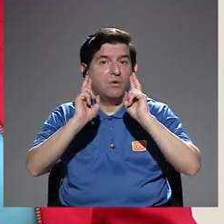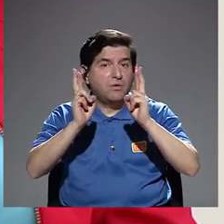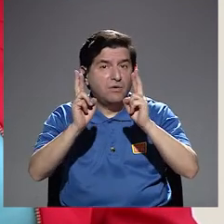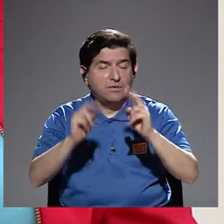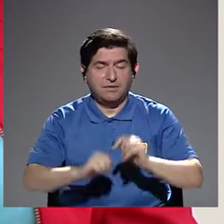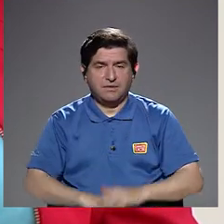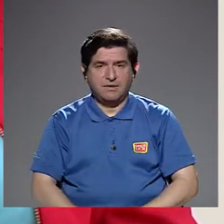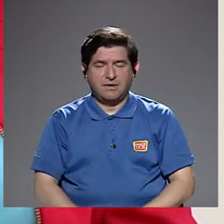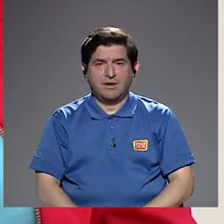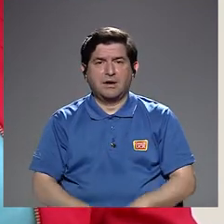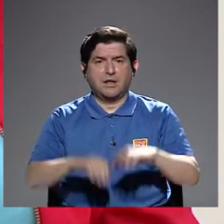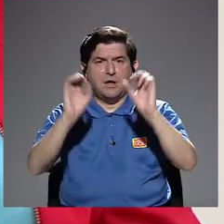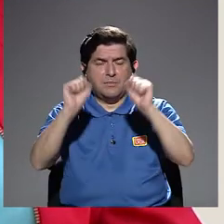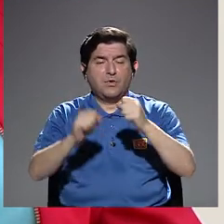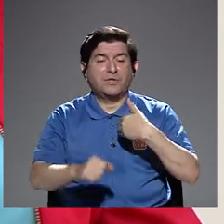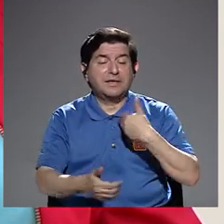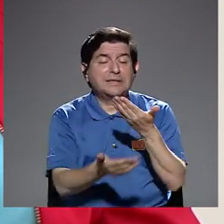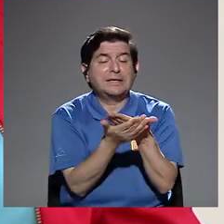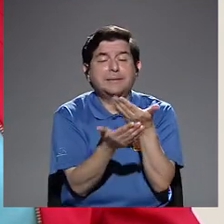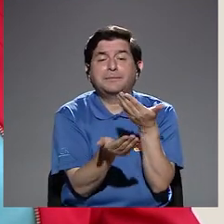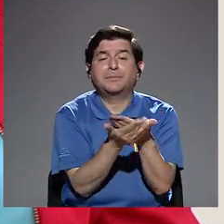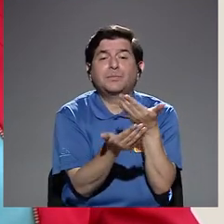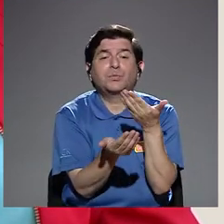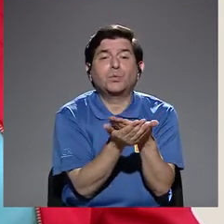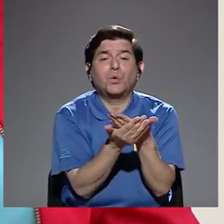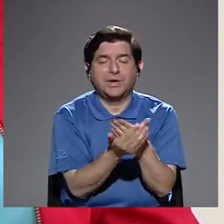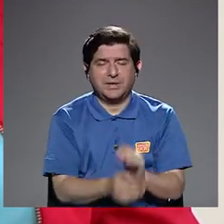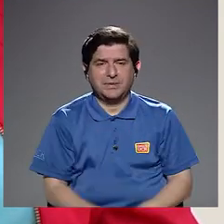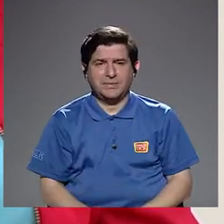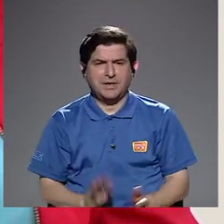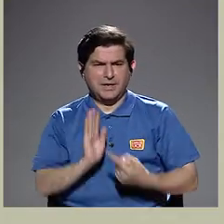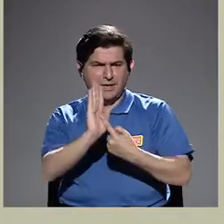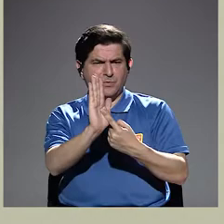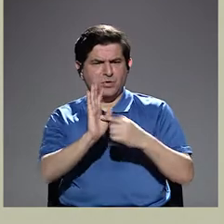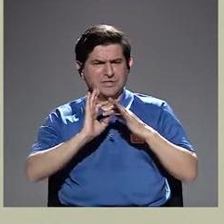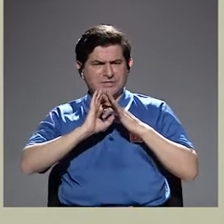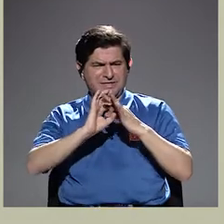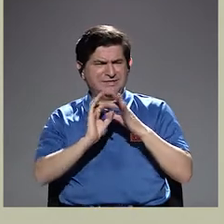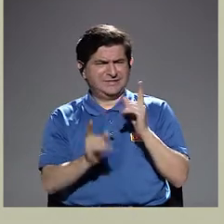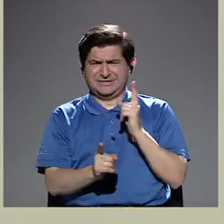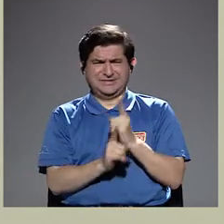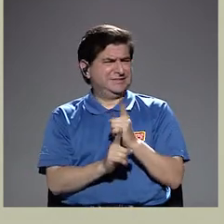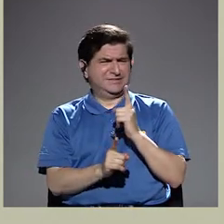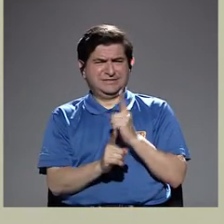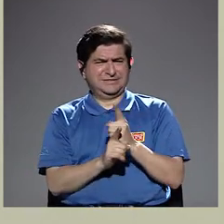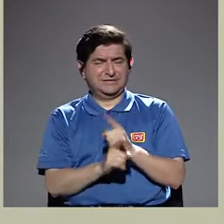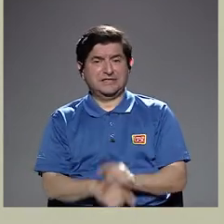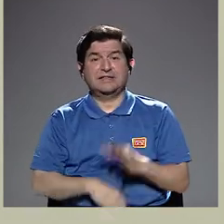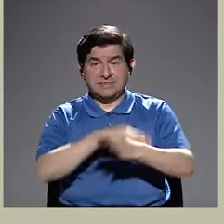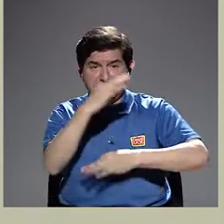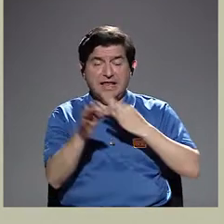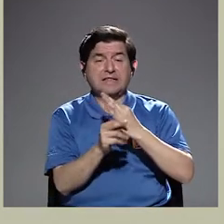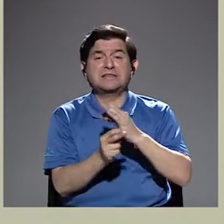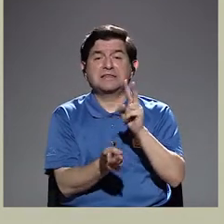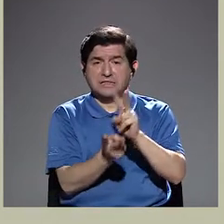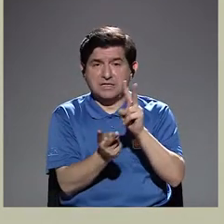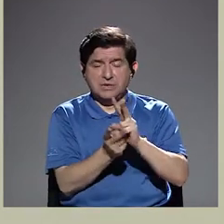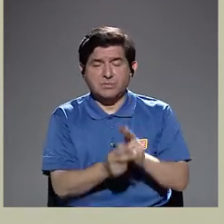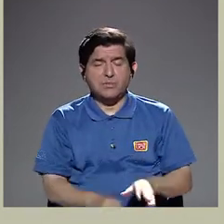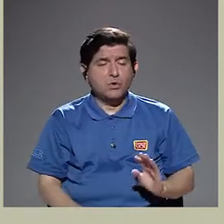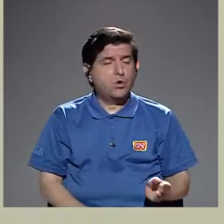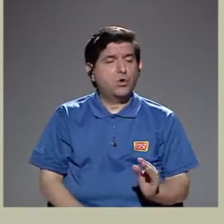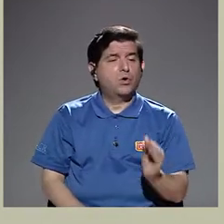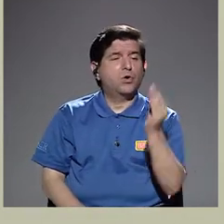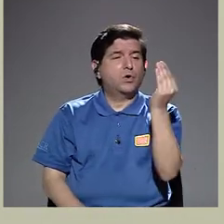recuperar prueba que pueda hablar de esta relación sexual entre un